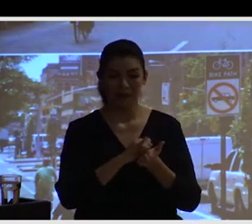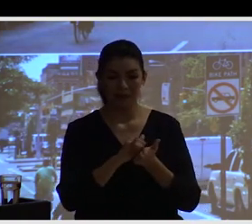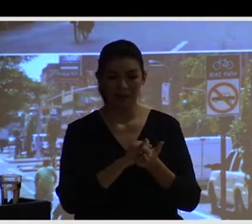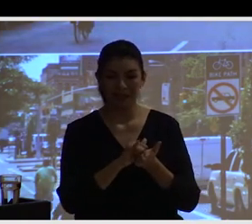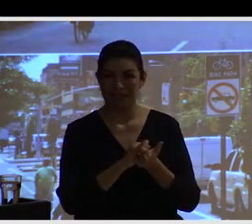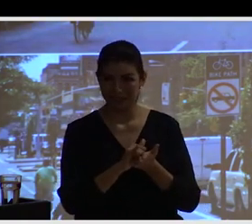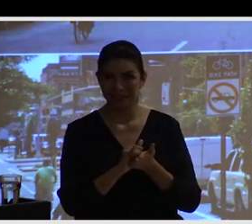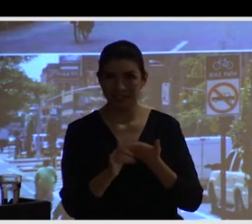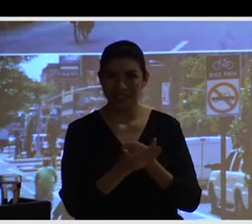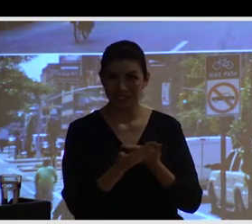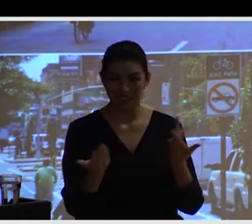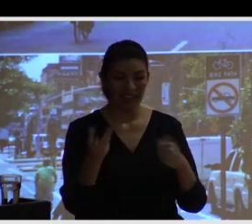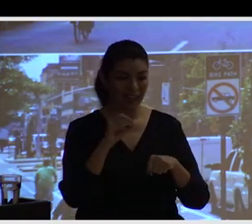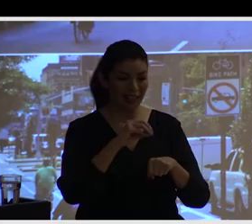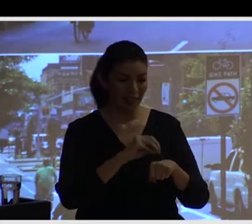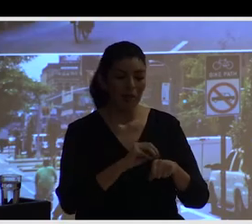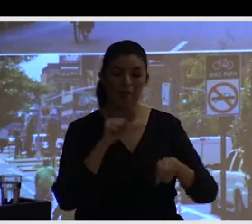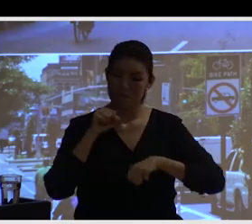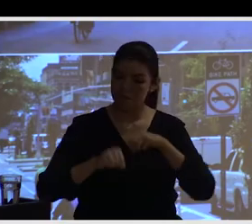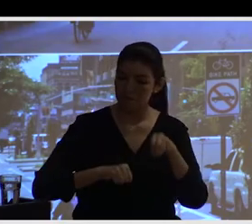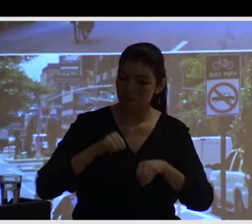bicis en toda la zona alrededor de Broadway